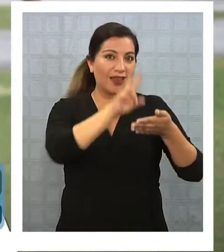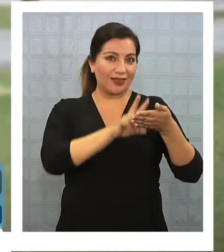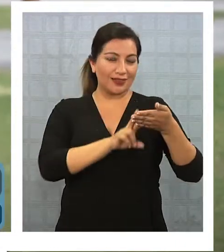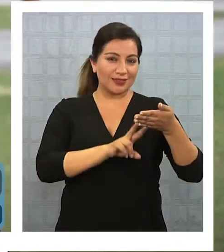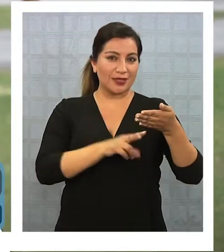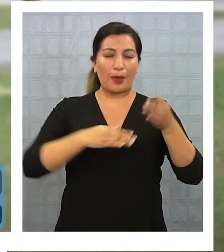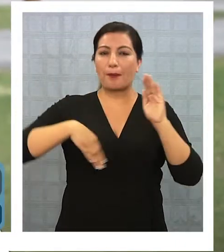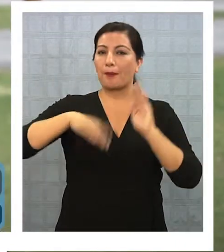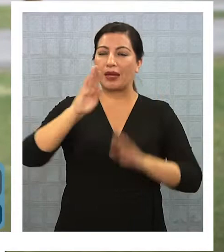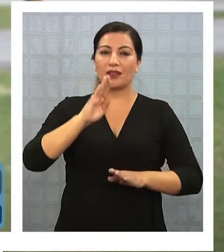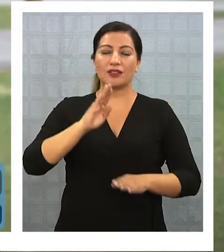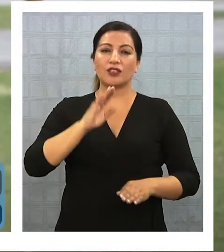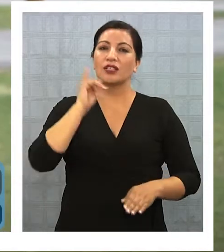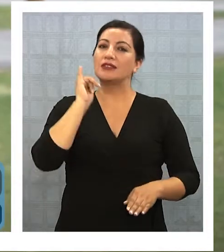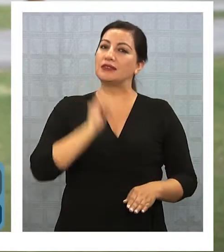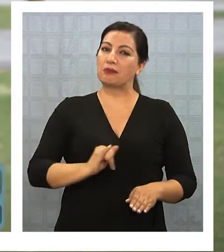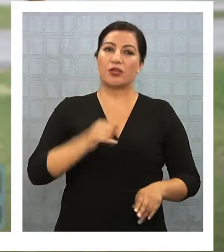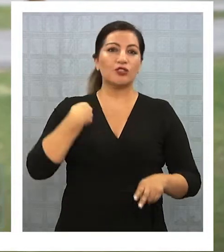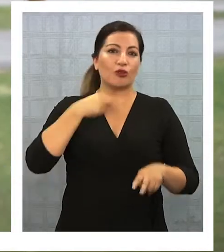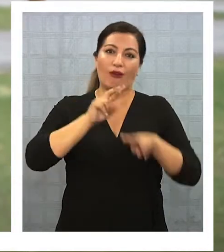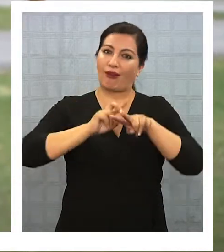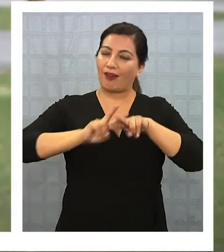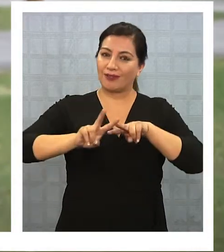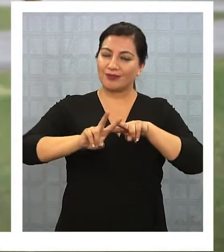más de lo que hago.